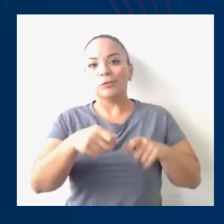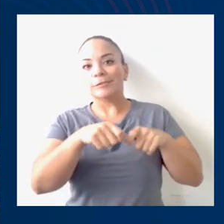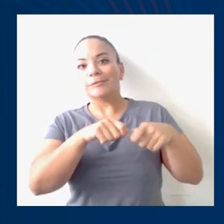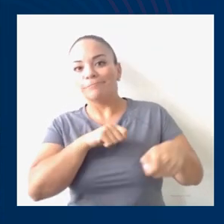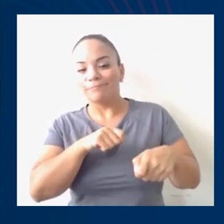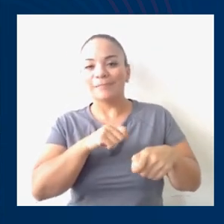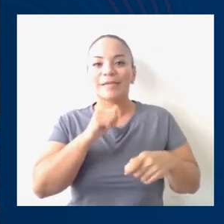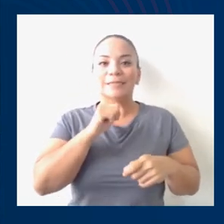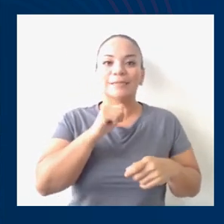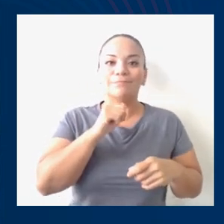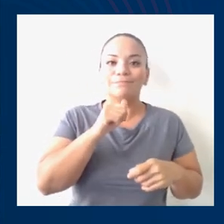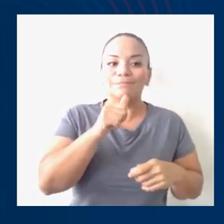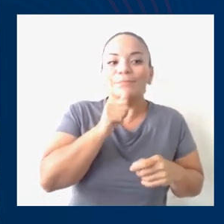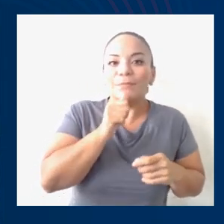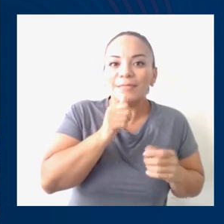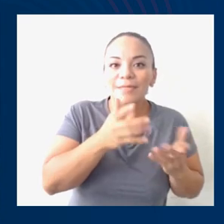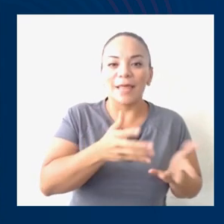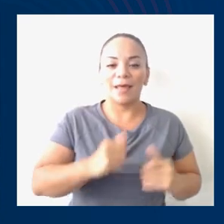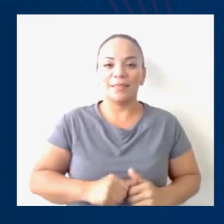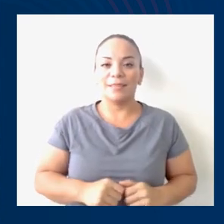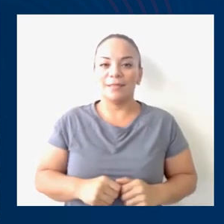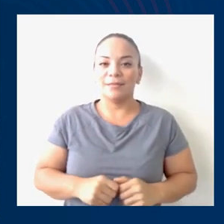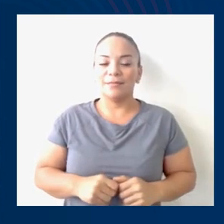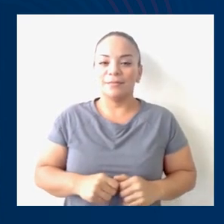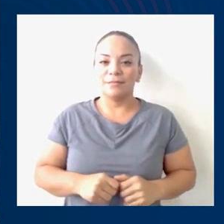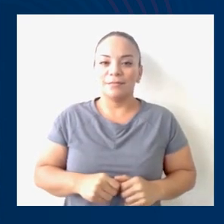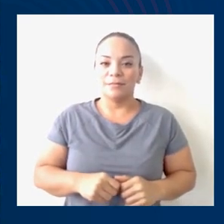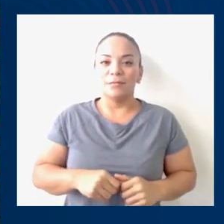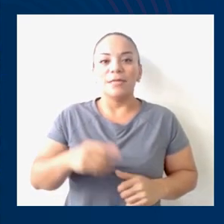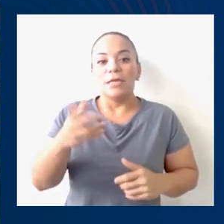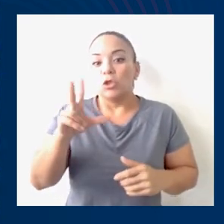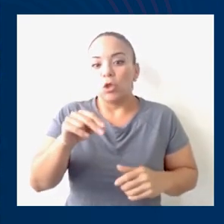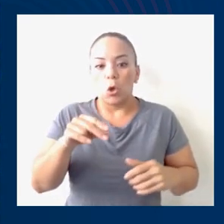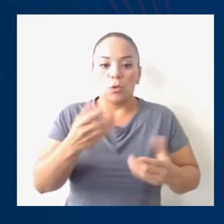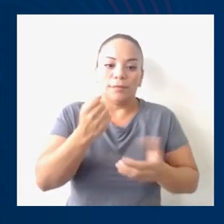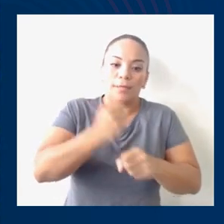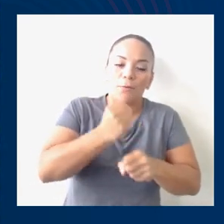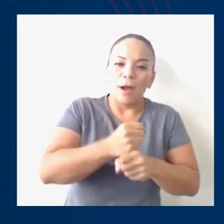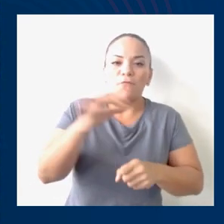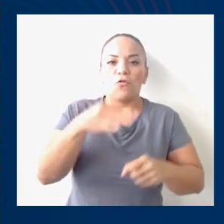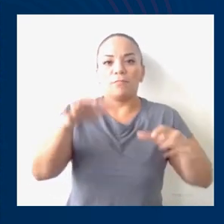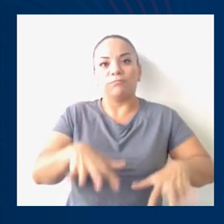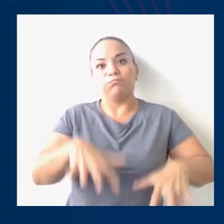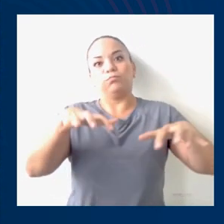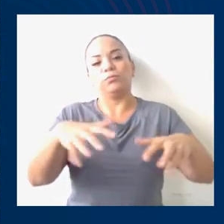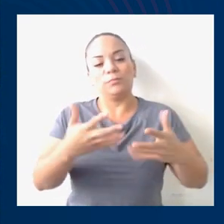discusión de ideas de una manera intensa pero constructiva.